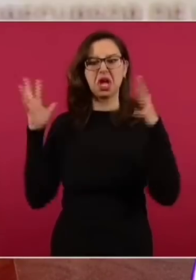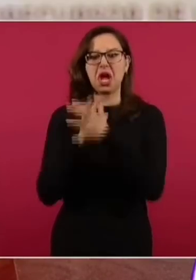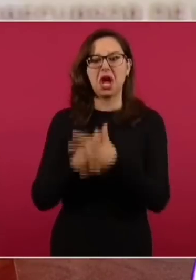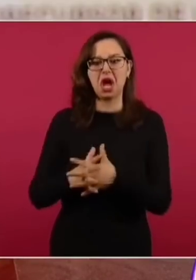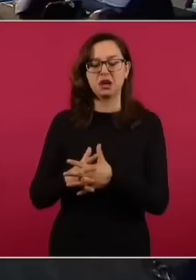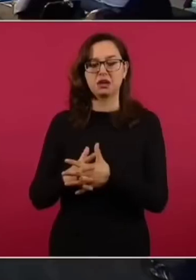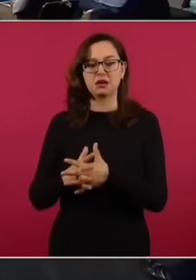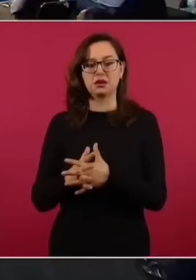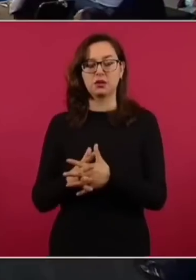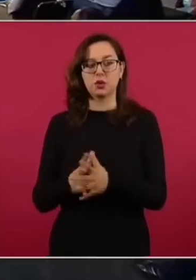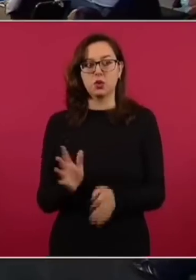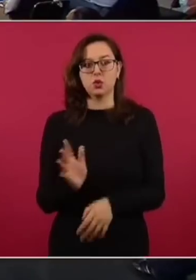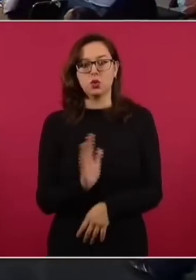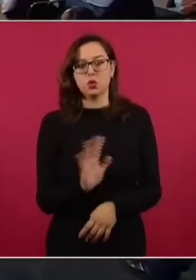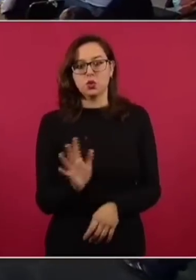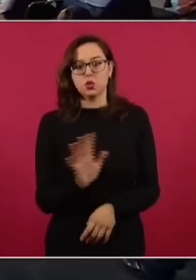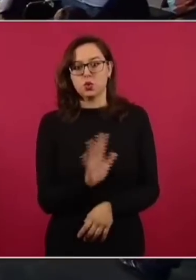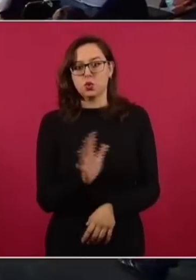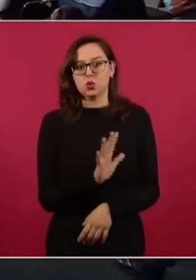bélico.